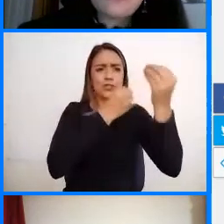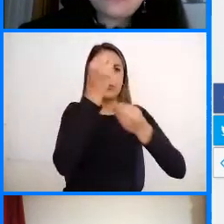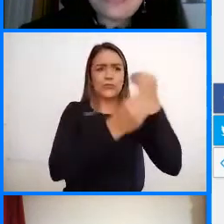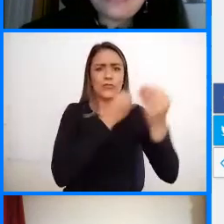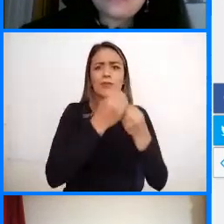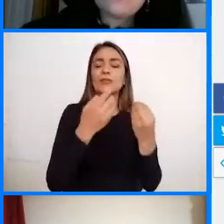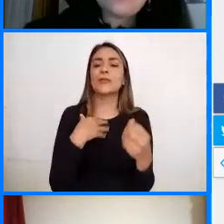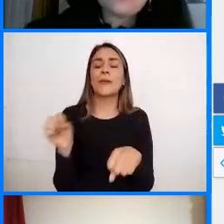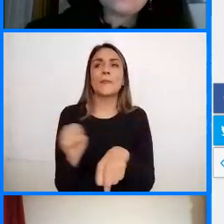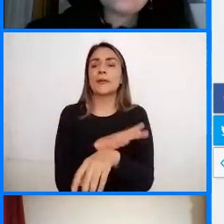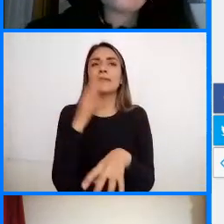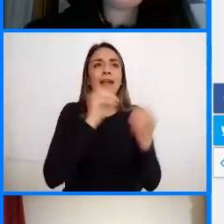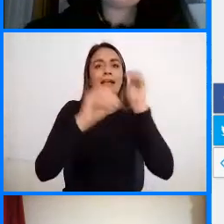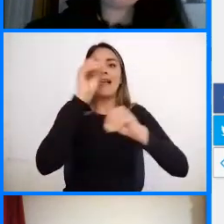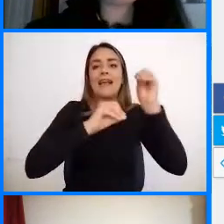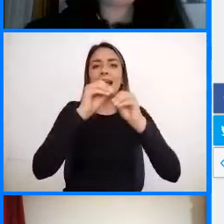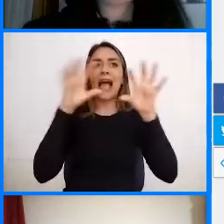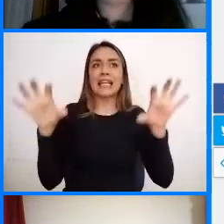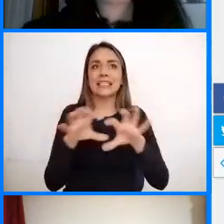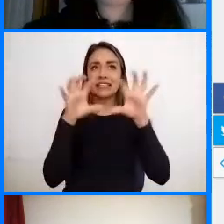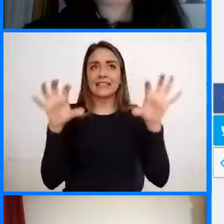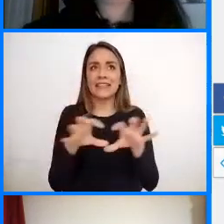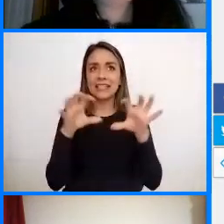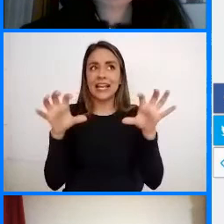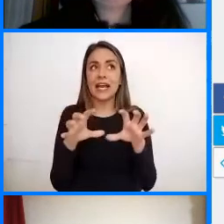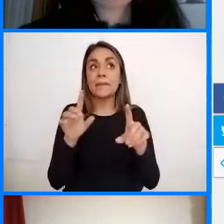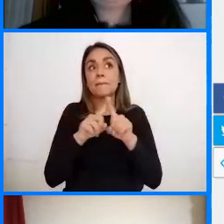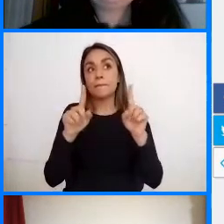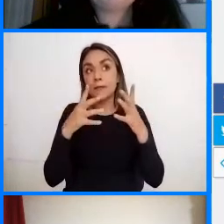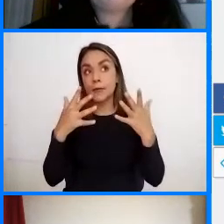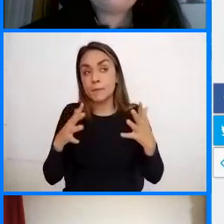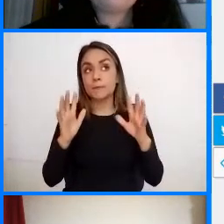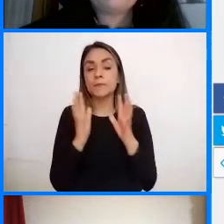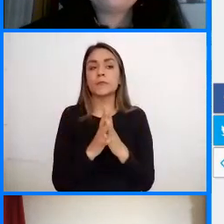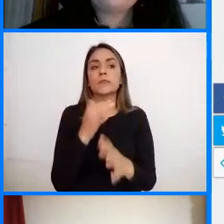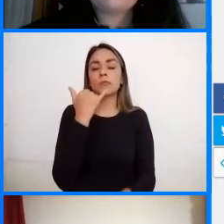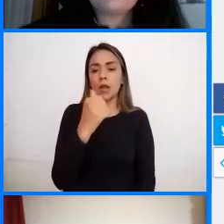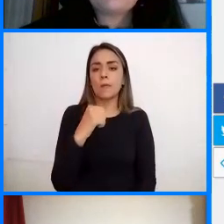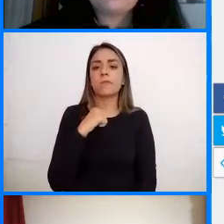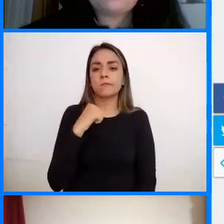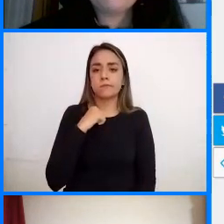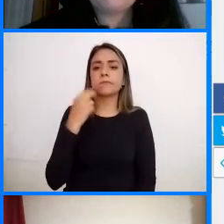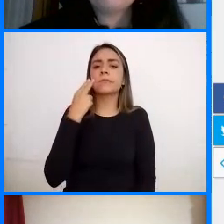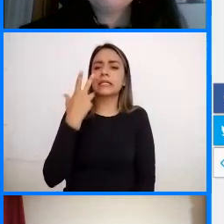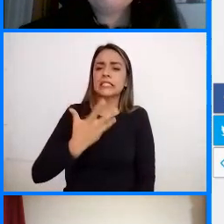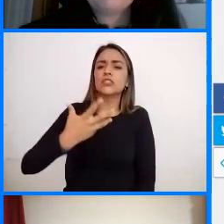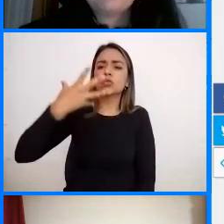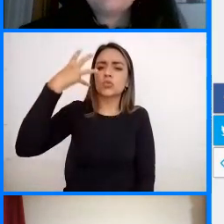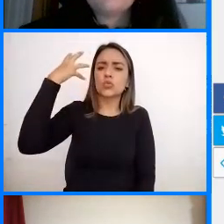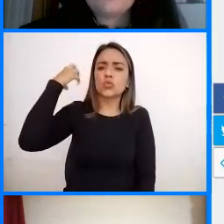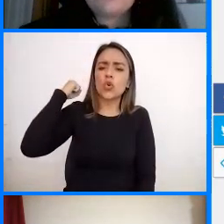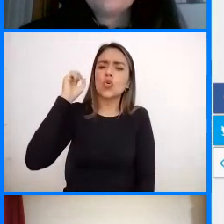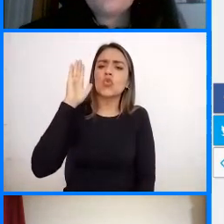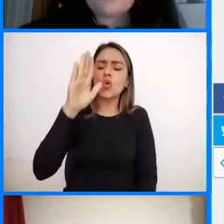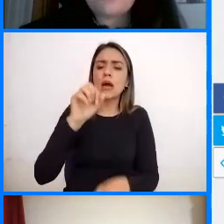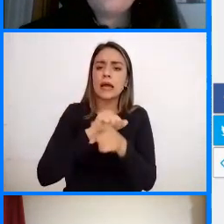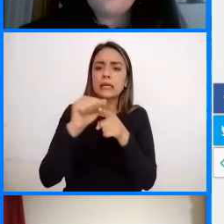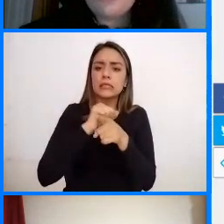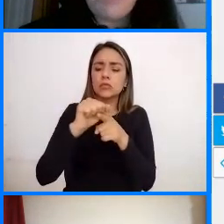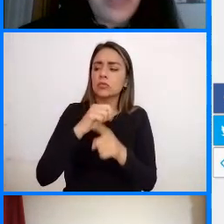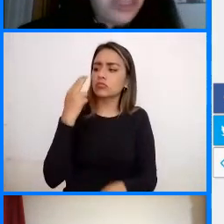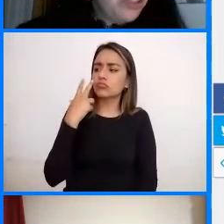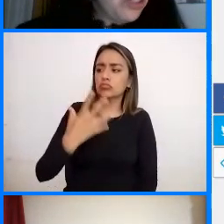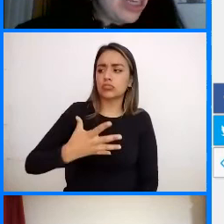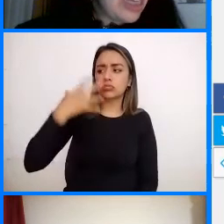emociono Bastante Con estas actividades Pero bueno Aquí tienen también Una historia Un ejercicio De la historia De